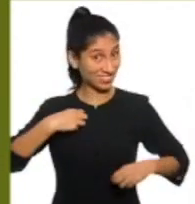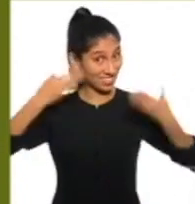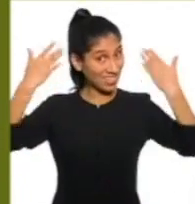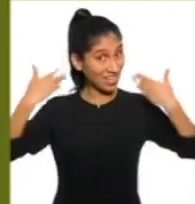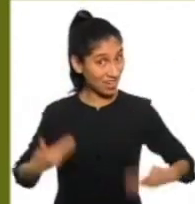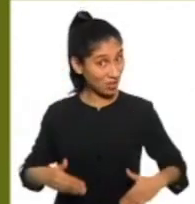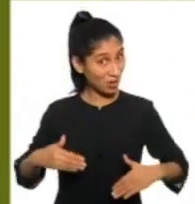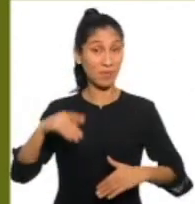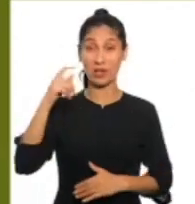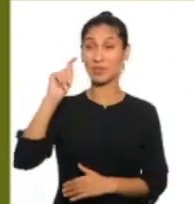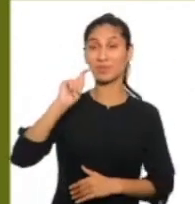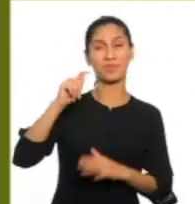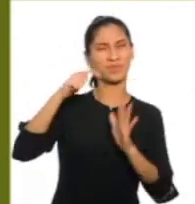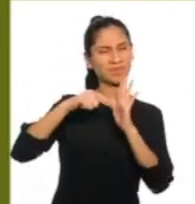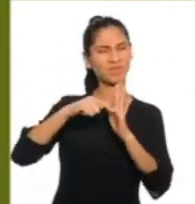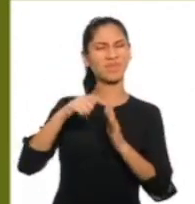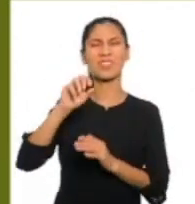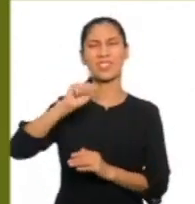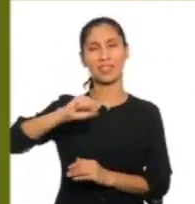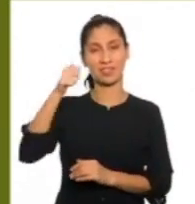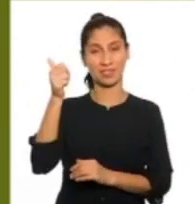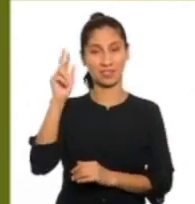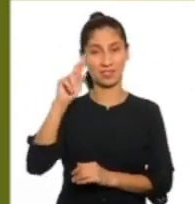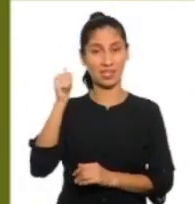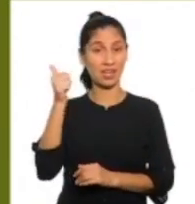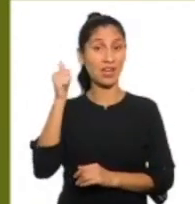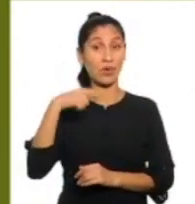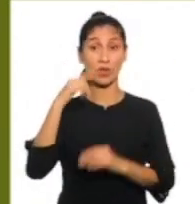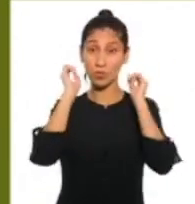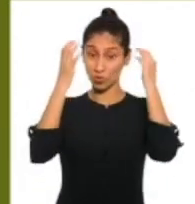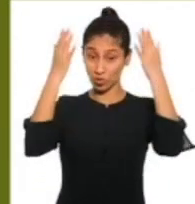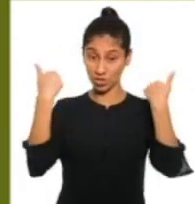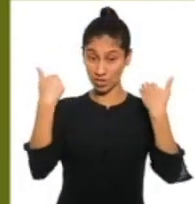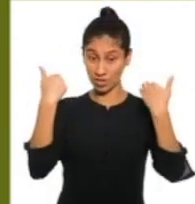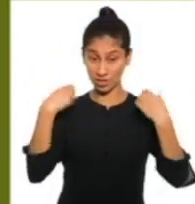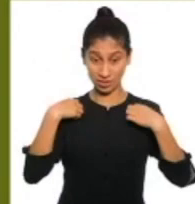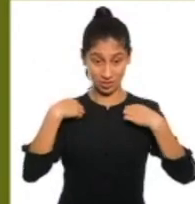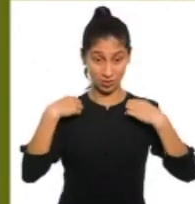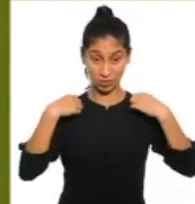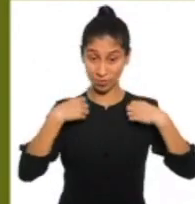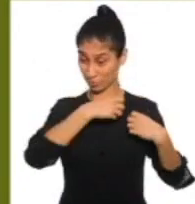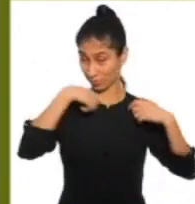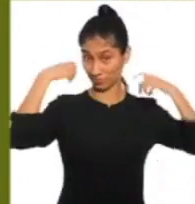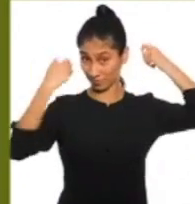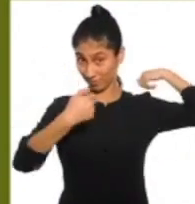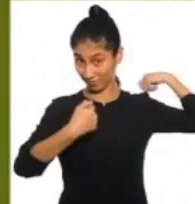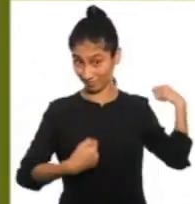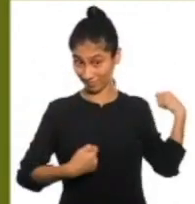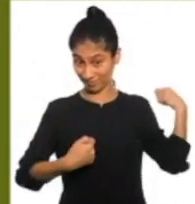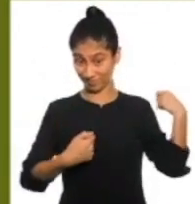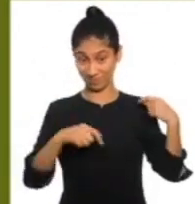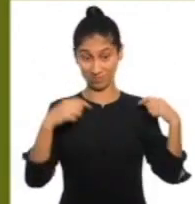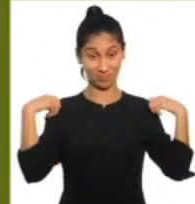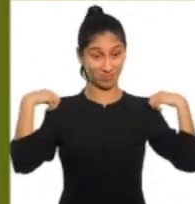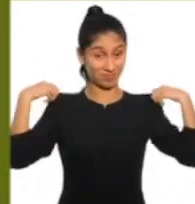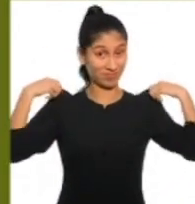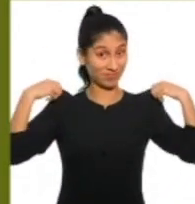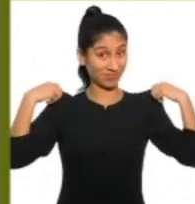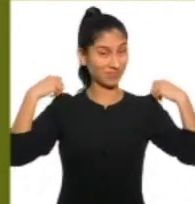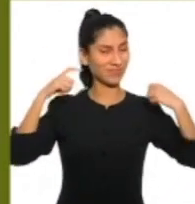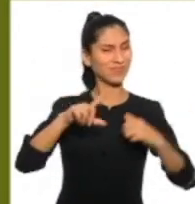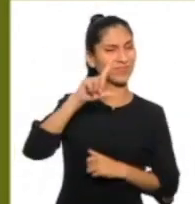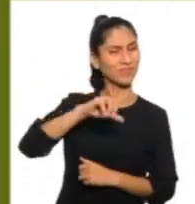presentar el traje típico del Sarau. Las mujeres llevaban montera, guiria,